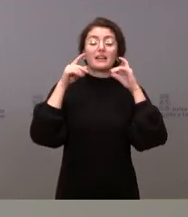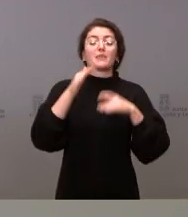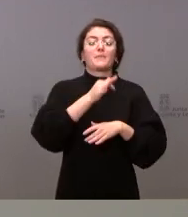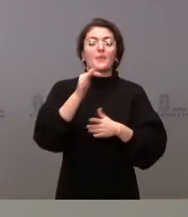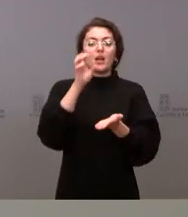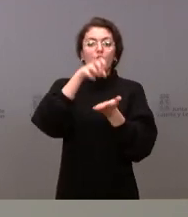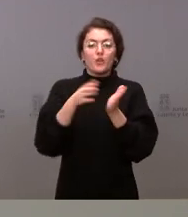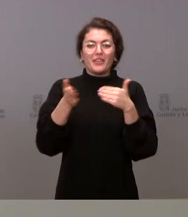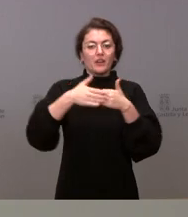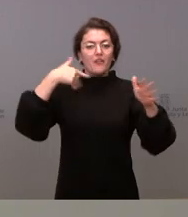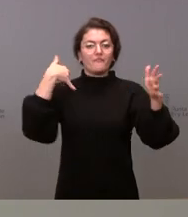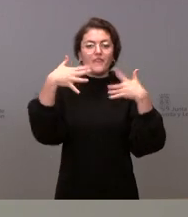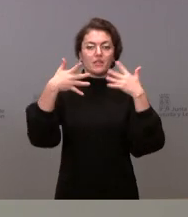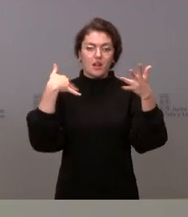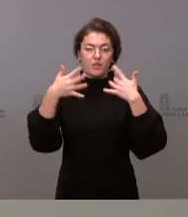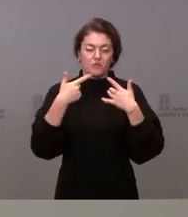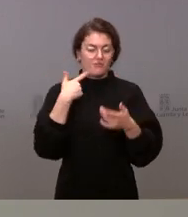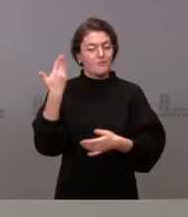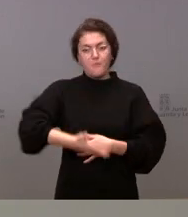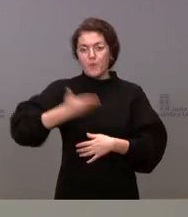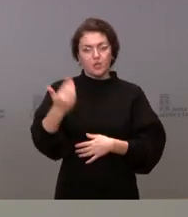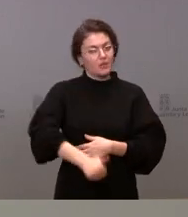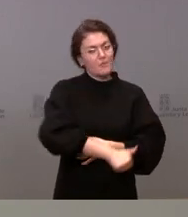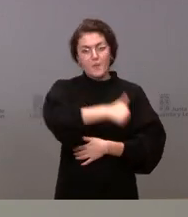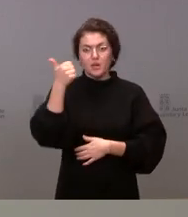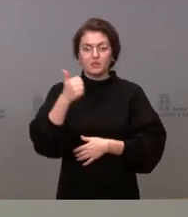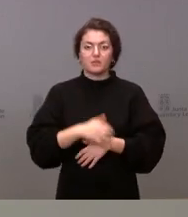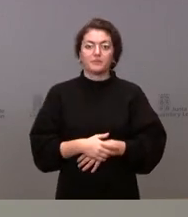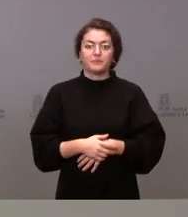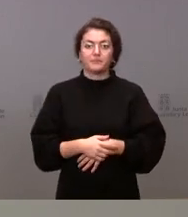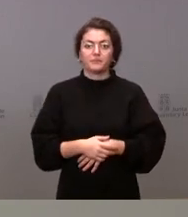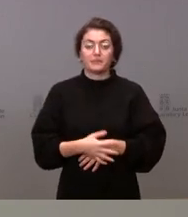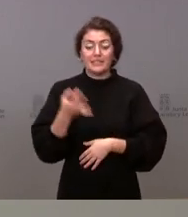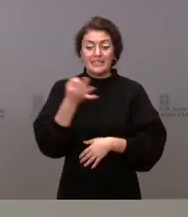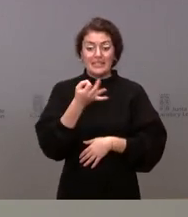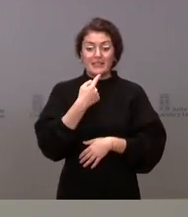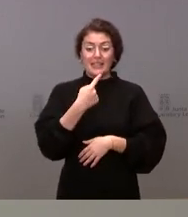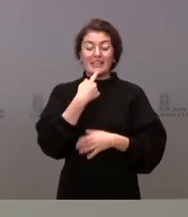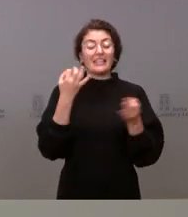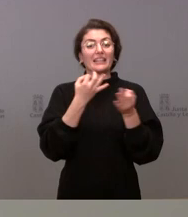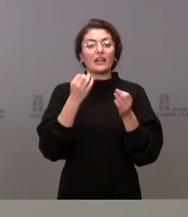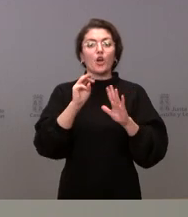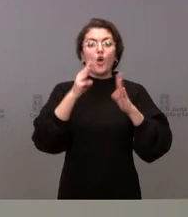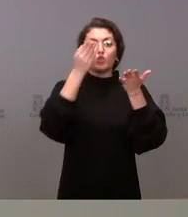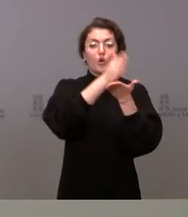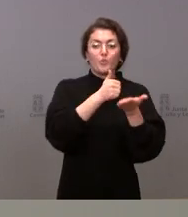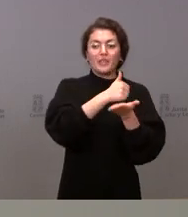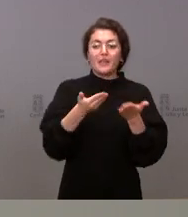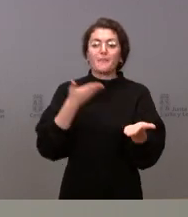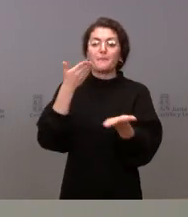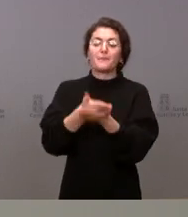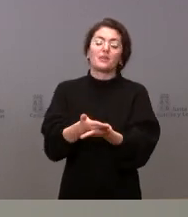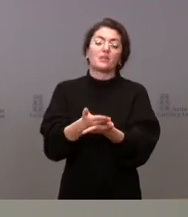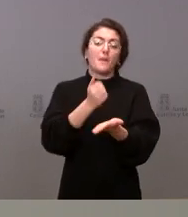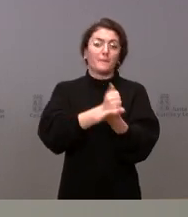cerrados sigue siendo lo más importante. Tenemos que decir que hay ocho comunidades que solicitan este pasaporte para diferentes